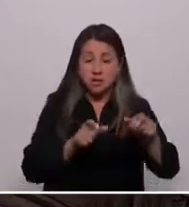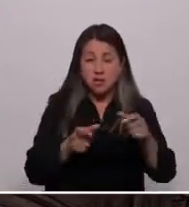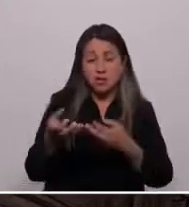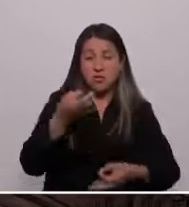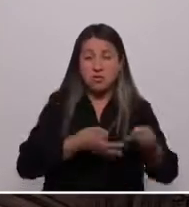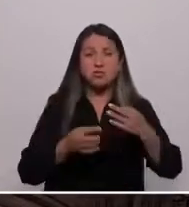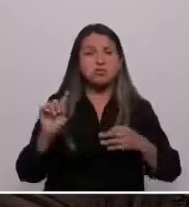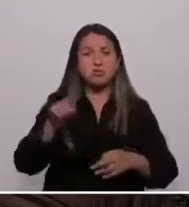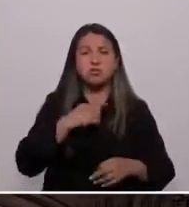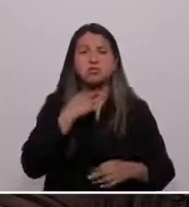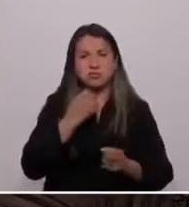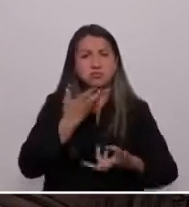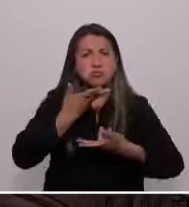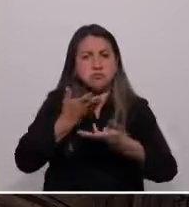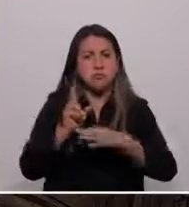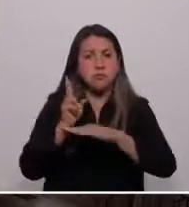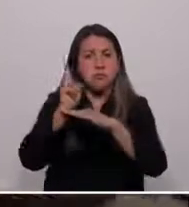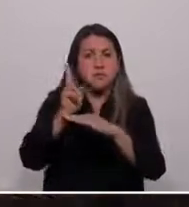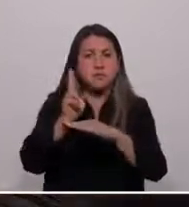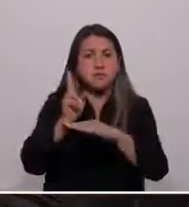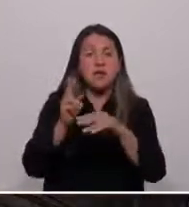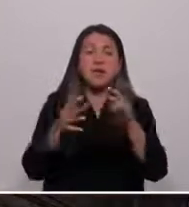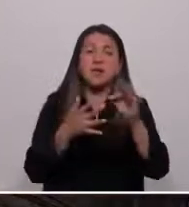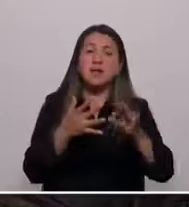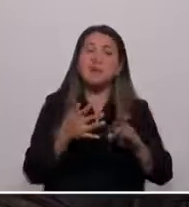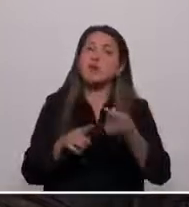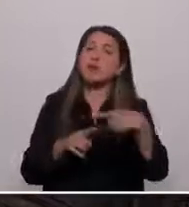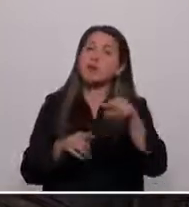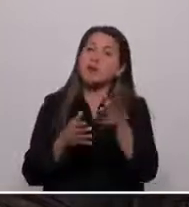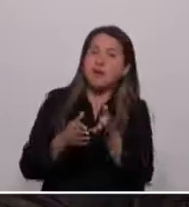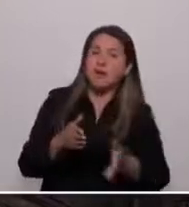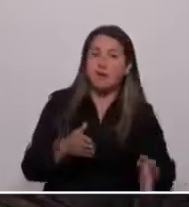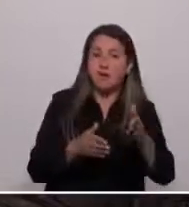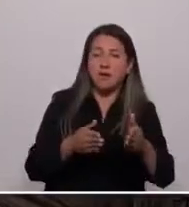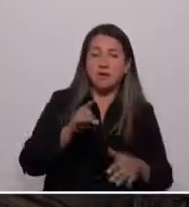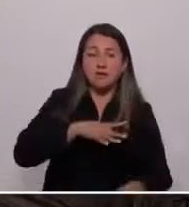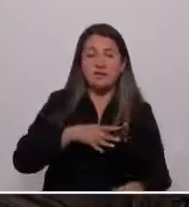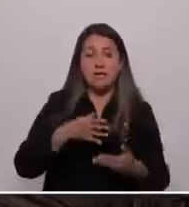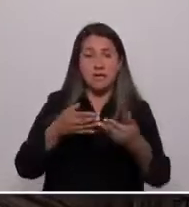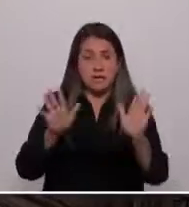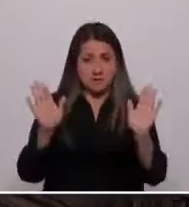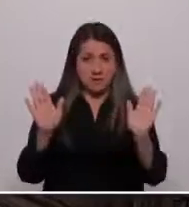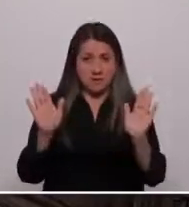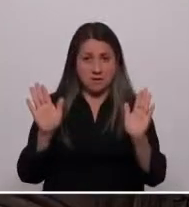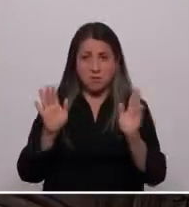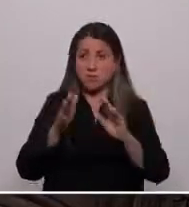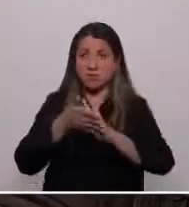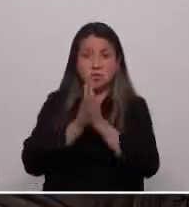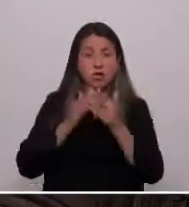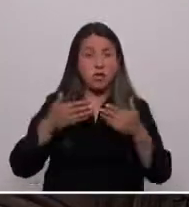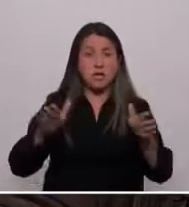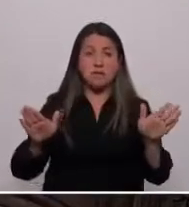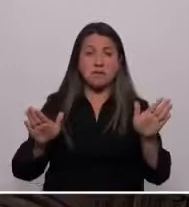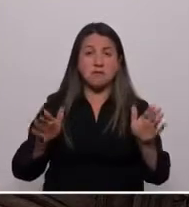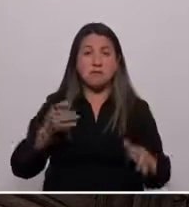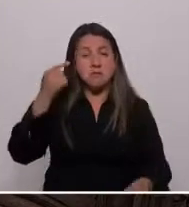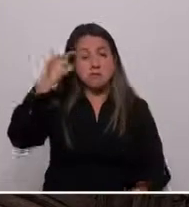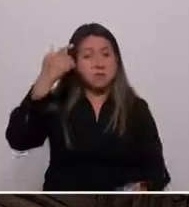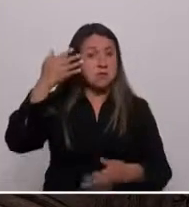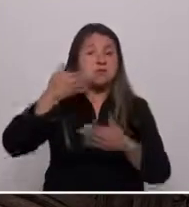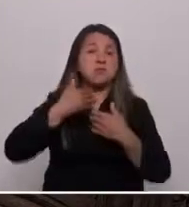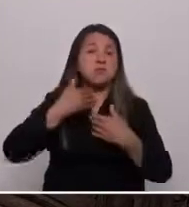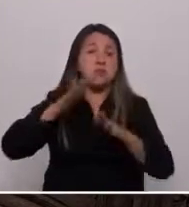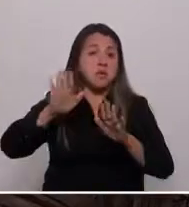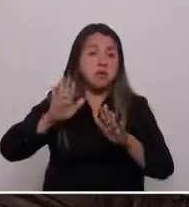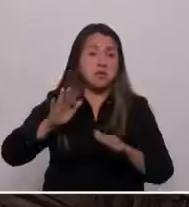afuera, ofreciendo una alternativa distinta. Un Chile libre, en que cada uno es libre de pensar como quiera sobre el pasado, presente y futuro,